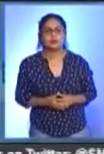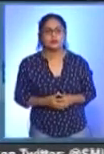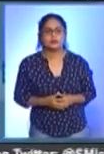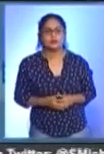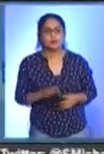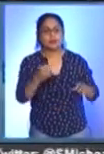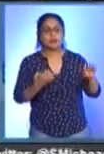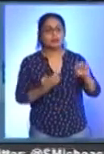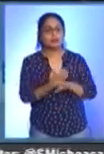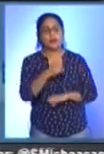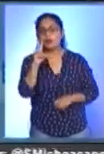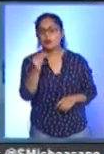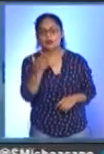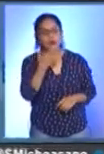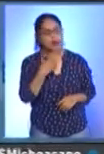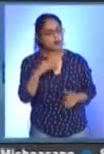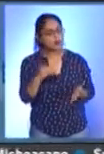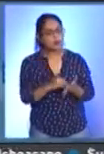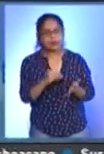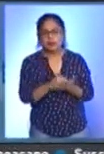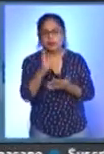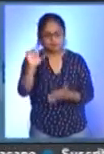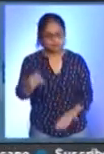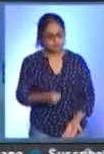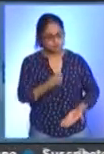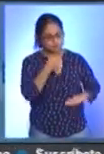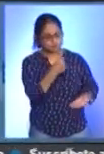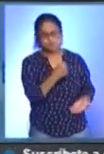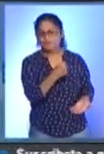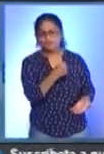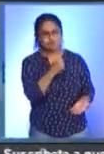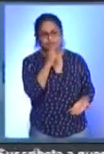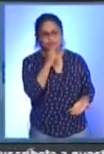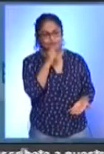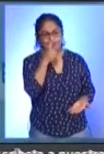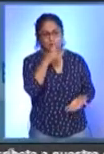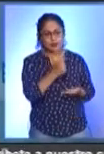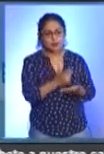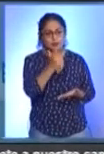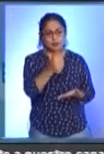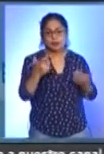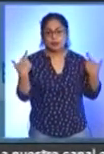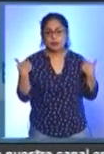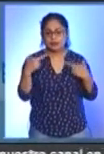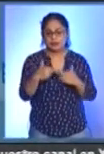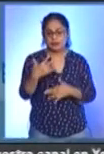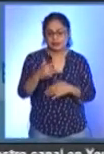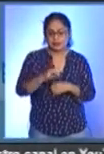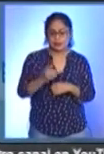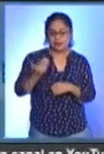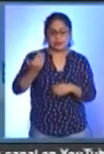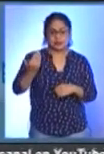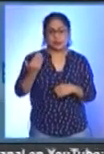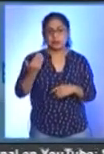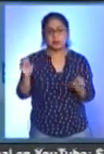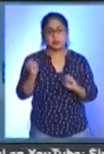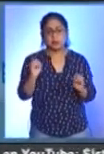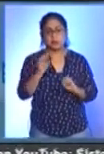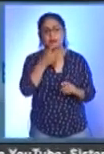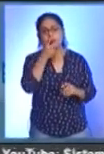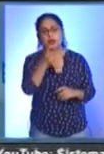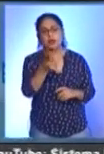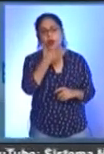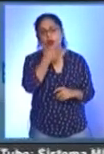El Estado no cuenta todavía con los recursos para pagar la quincena número 15 a los trabajadores de la educación. Así lo informó el secretario de